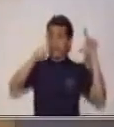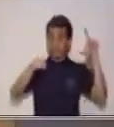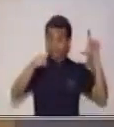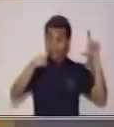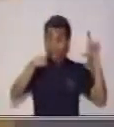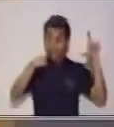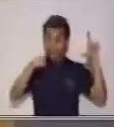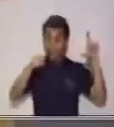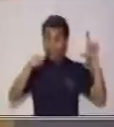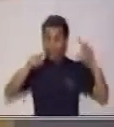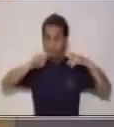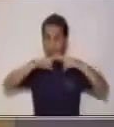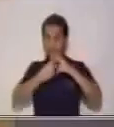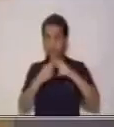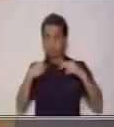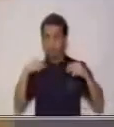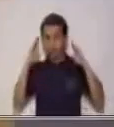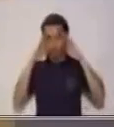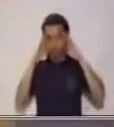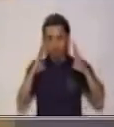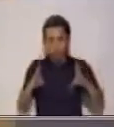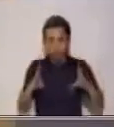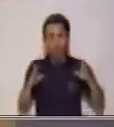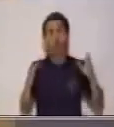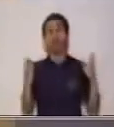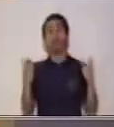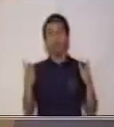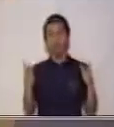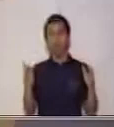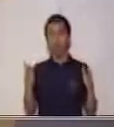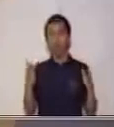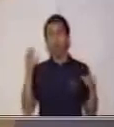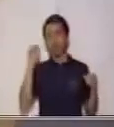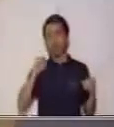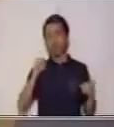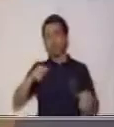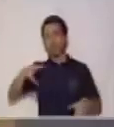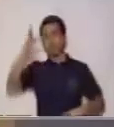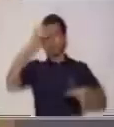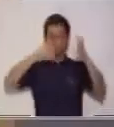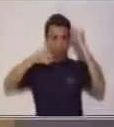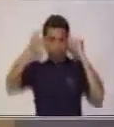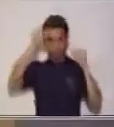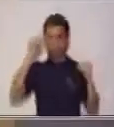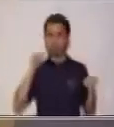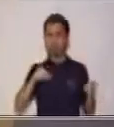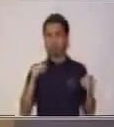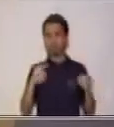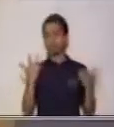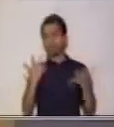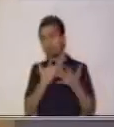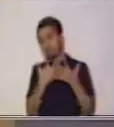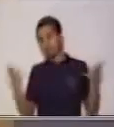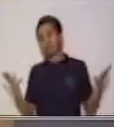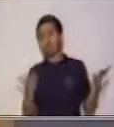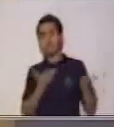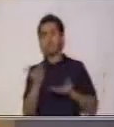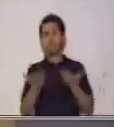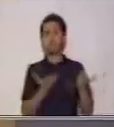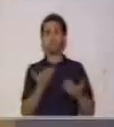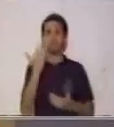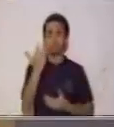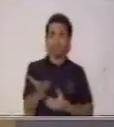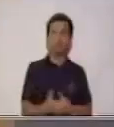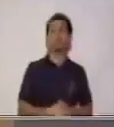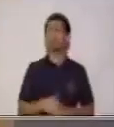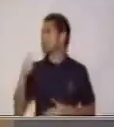captan nuestra atención para poder adquirir el servicio o el producto que nos están presentando.